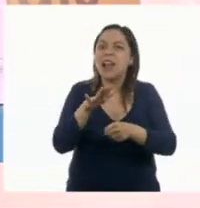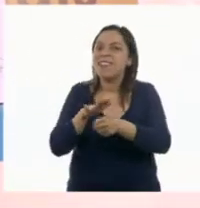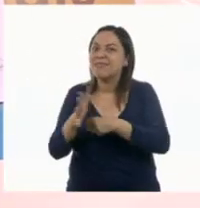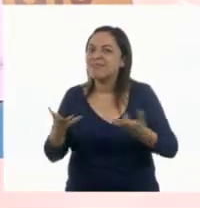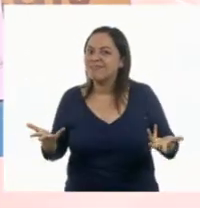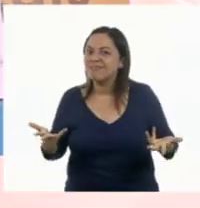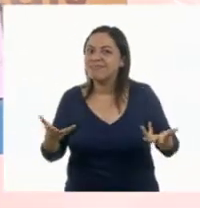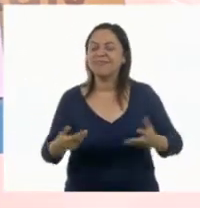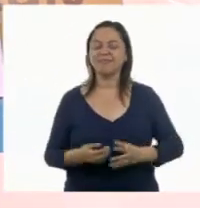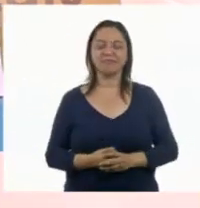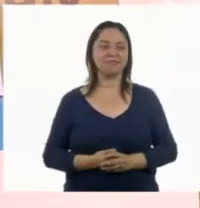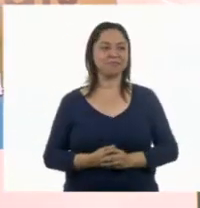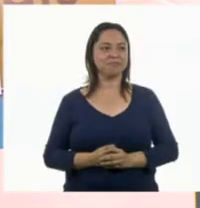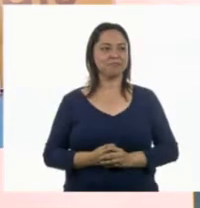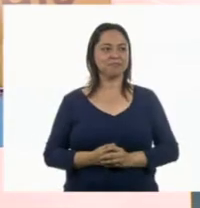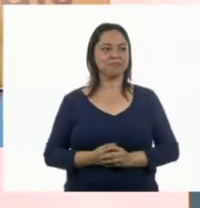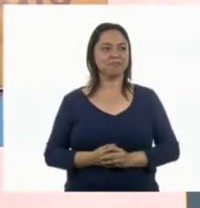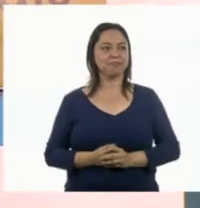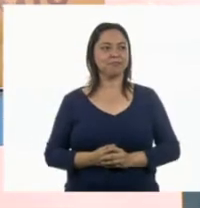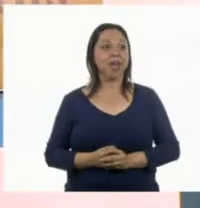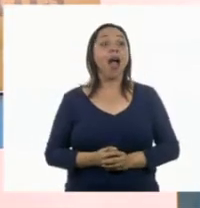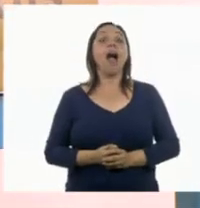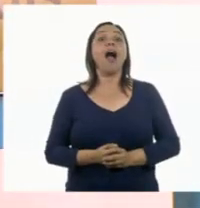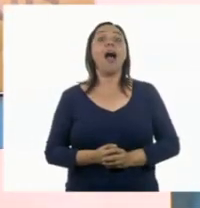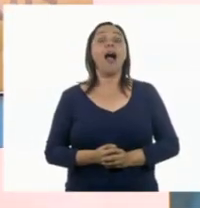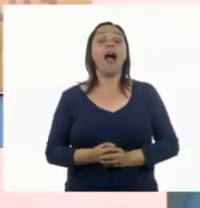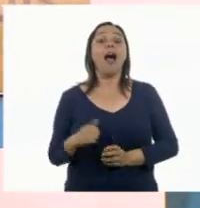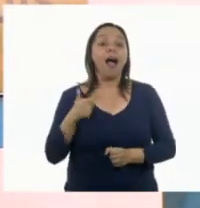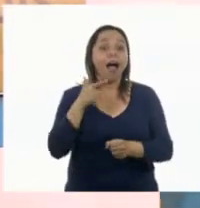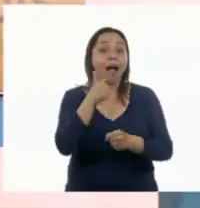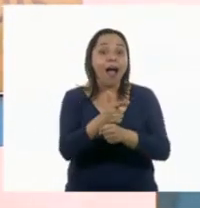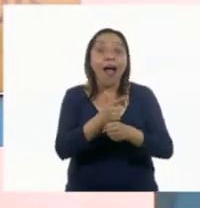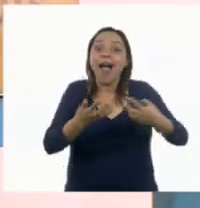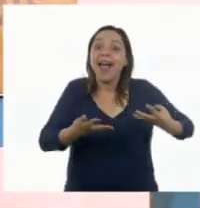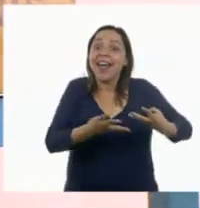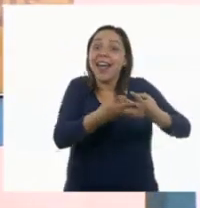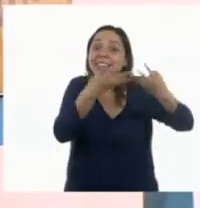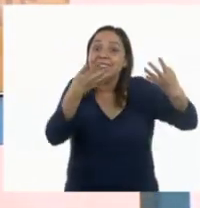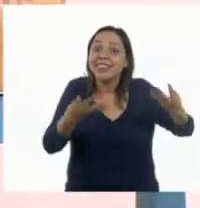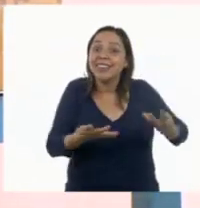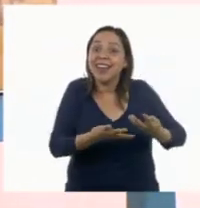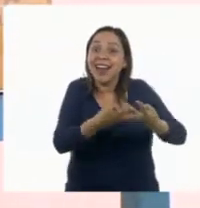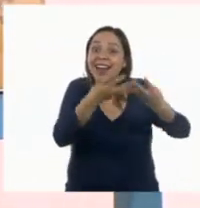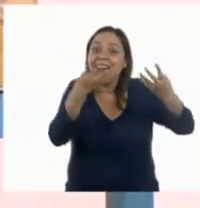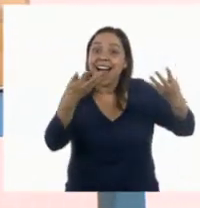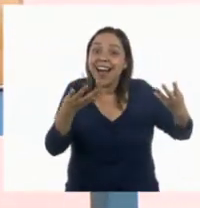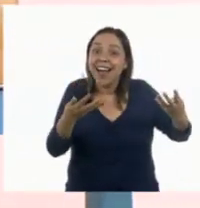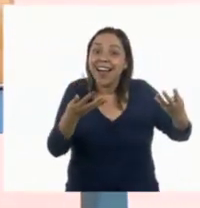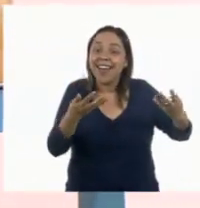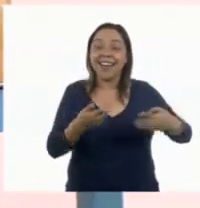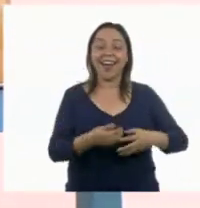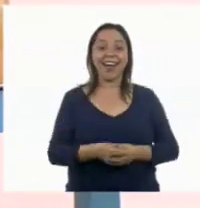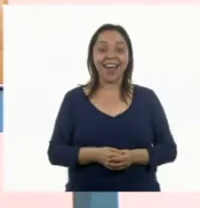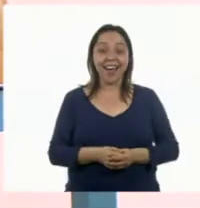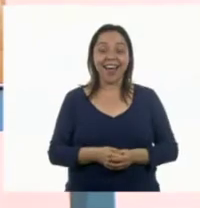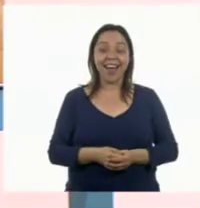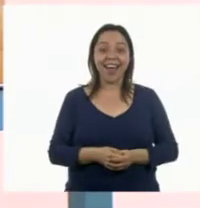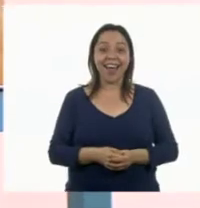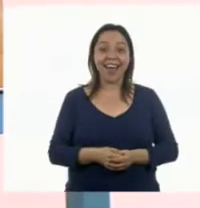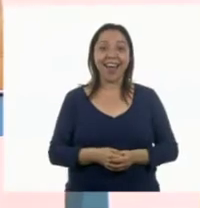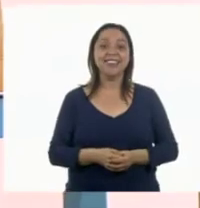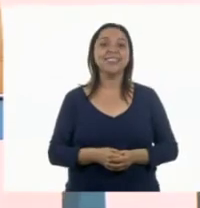¿Qué tenemos aquí? ¡Ah! Una ensalada. Una ensalada y...